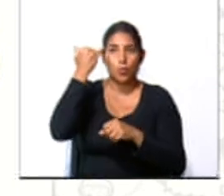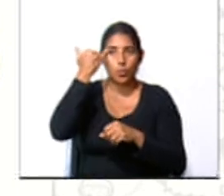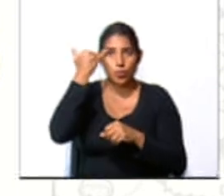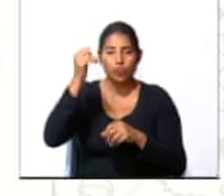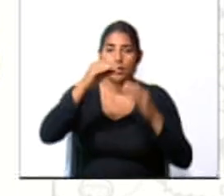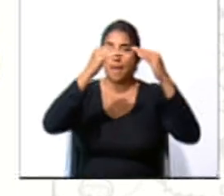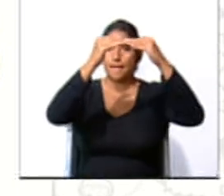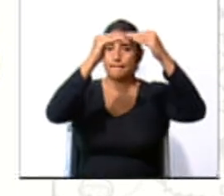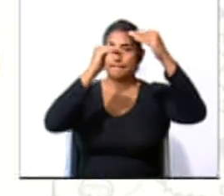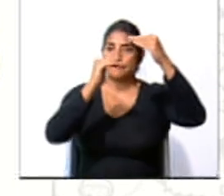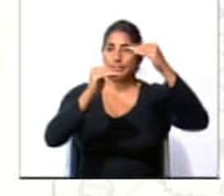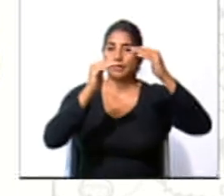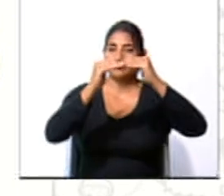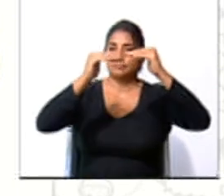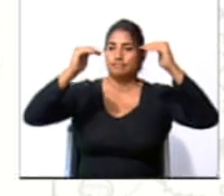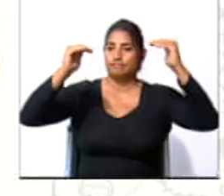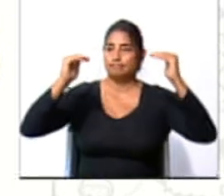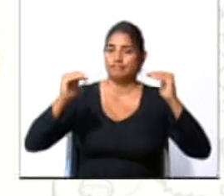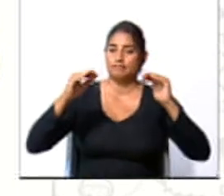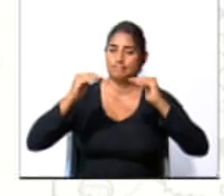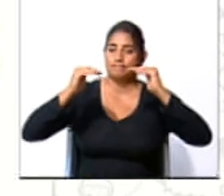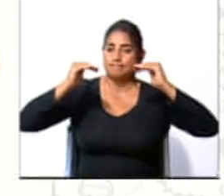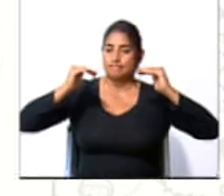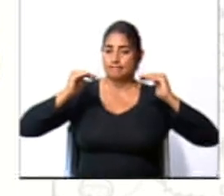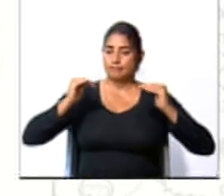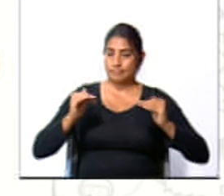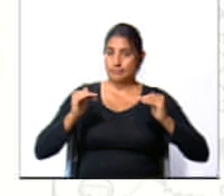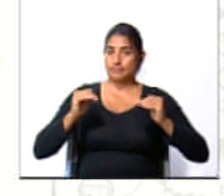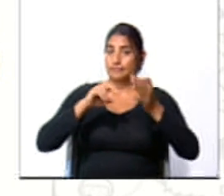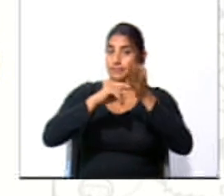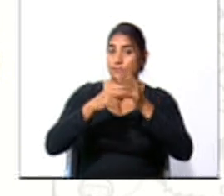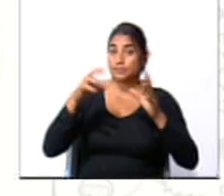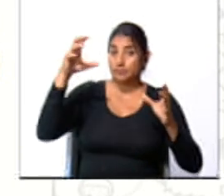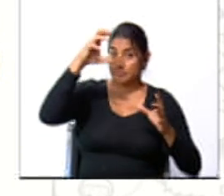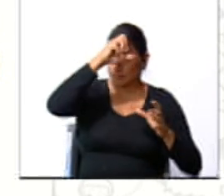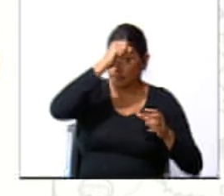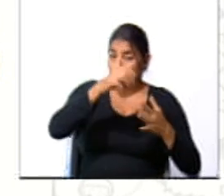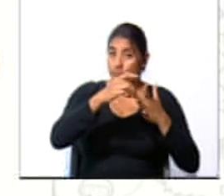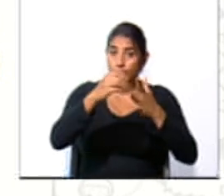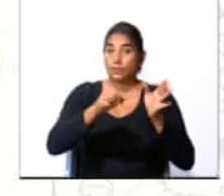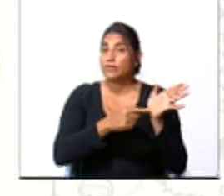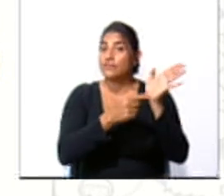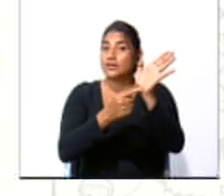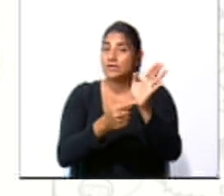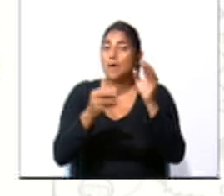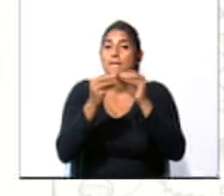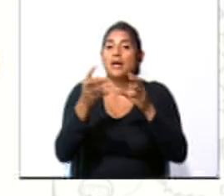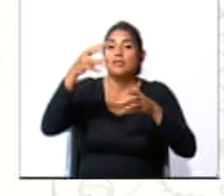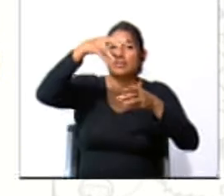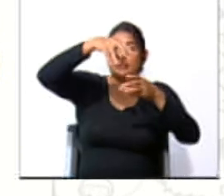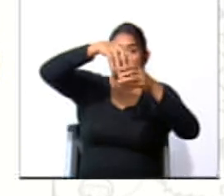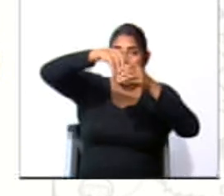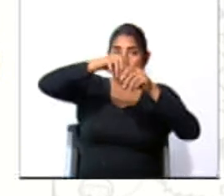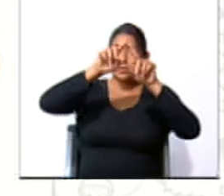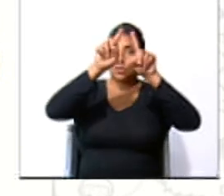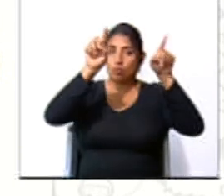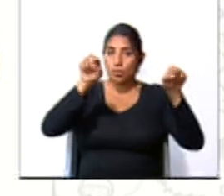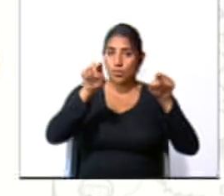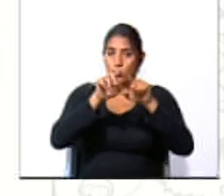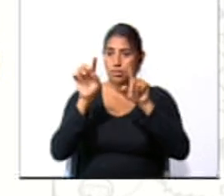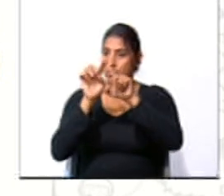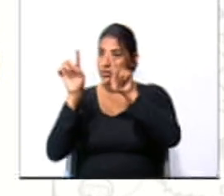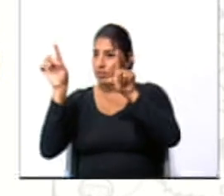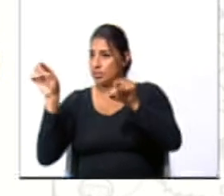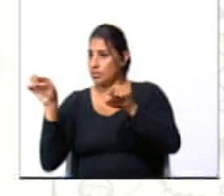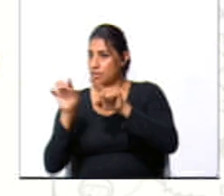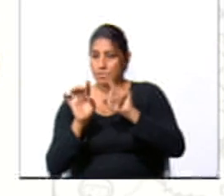palabras que hemos seleccionado. Vean ahí, los conceptos que yo destaqué están dentro de los recuadros y